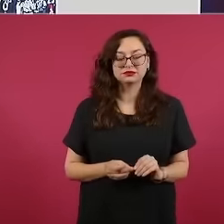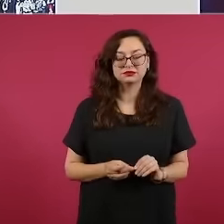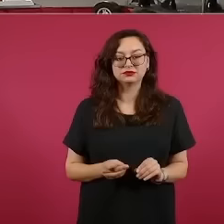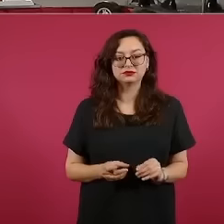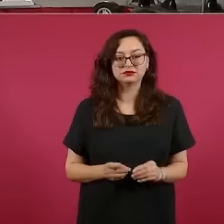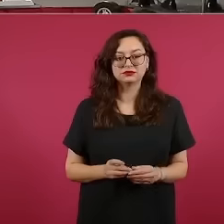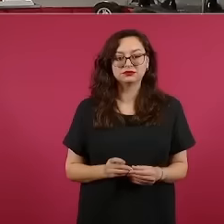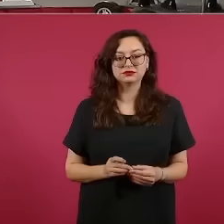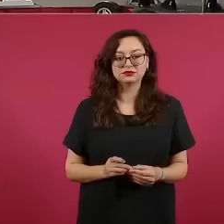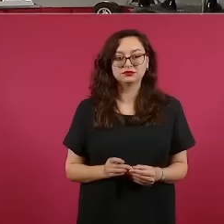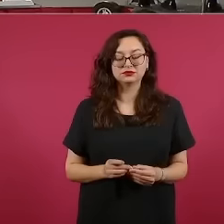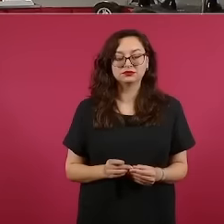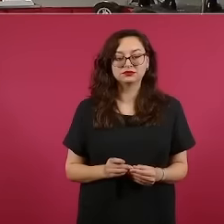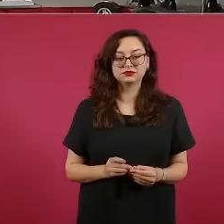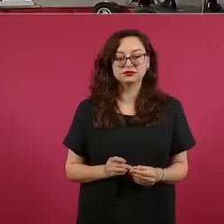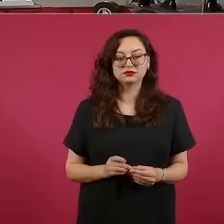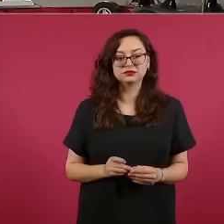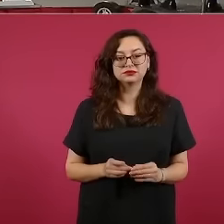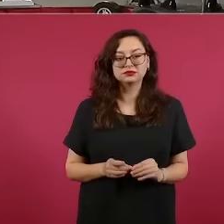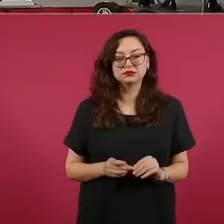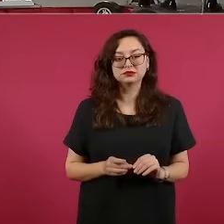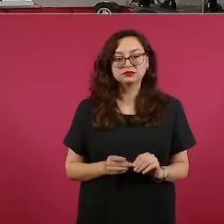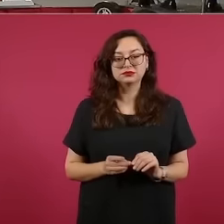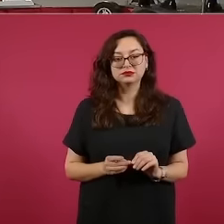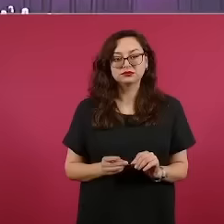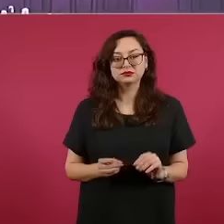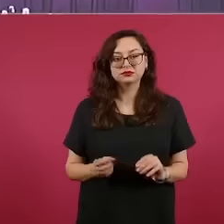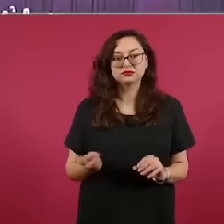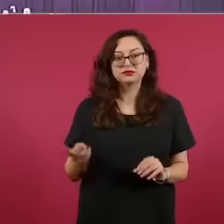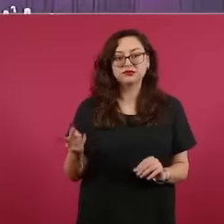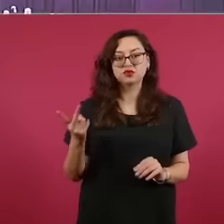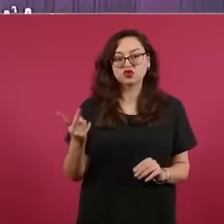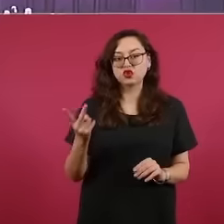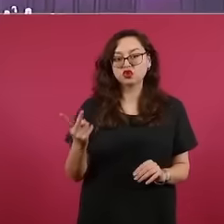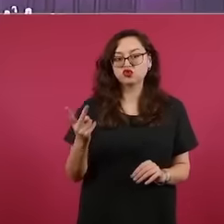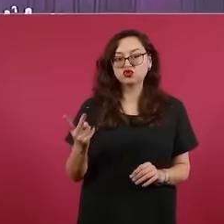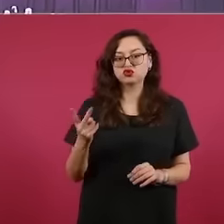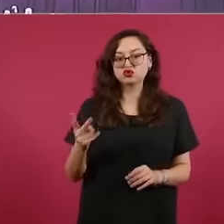ese es Cuitláhuac, ellos dos ganaron de mayoría.